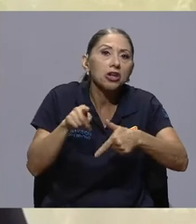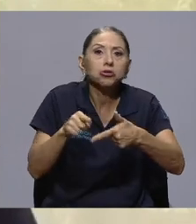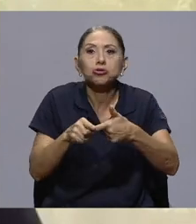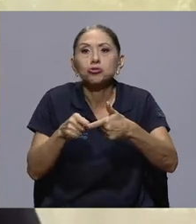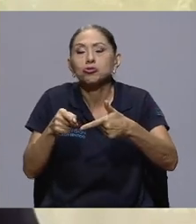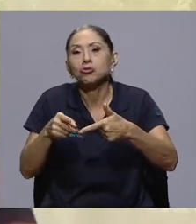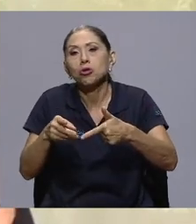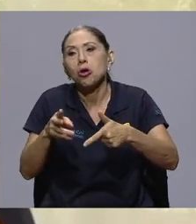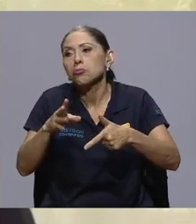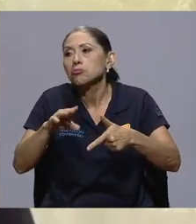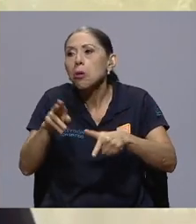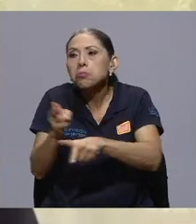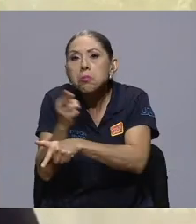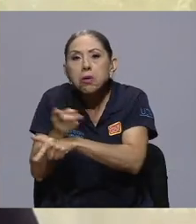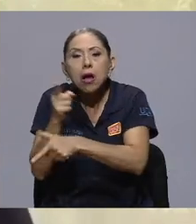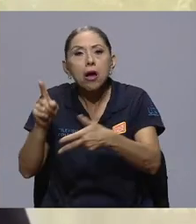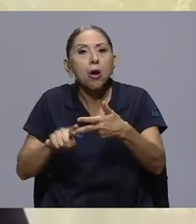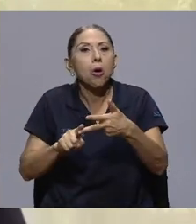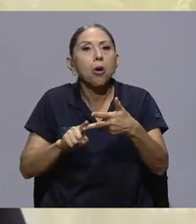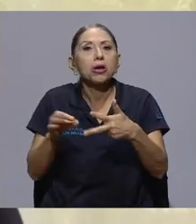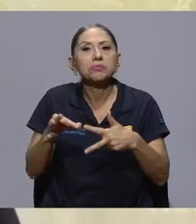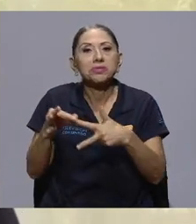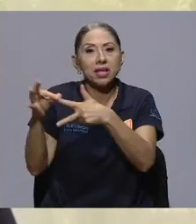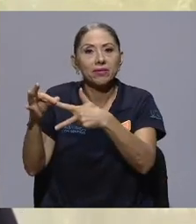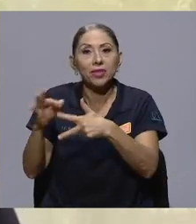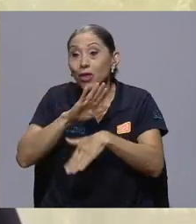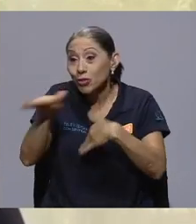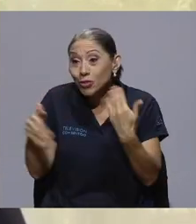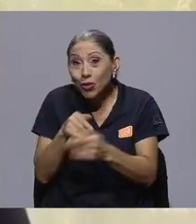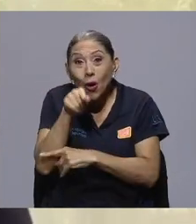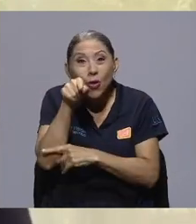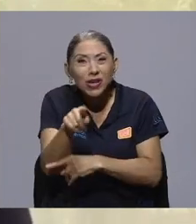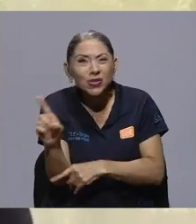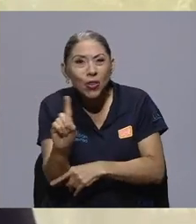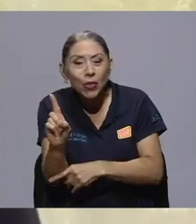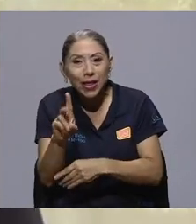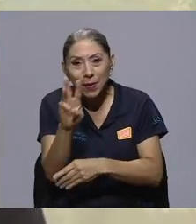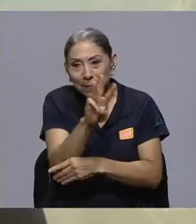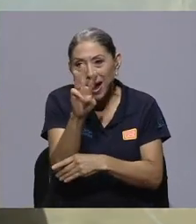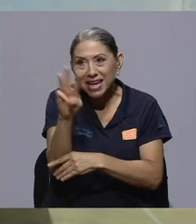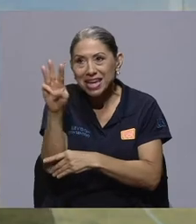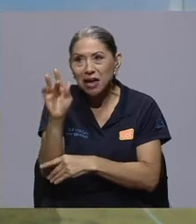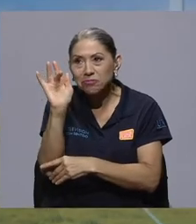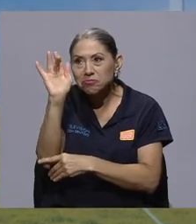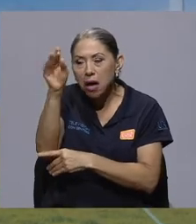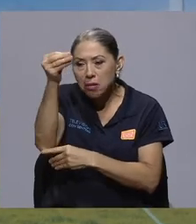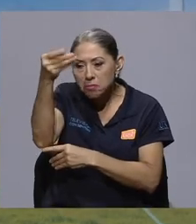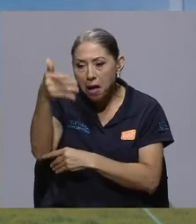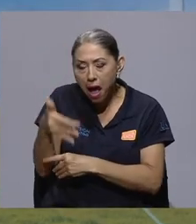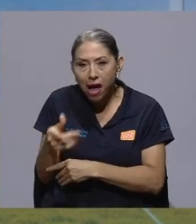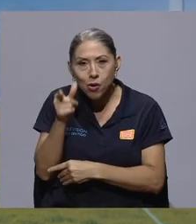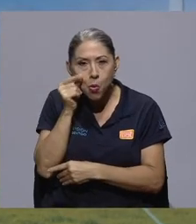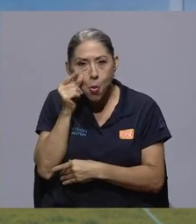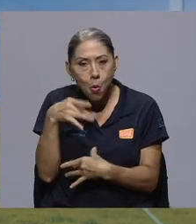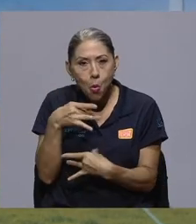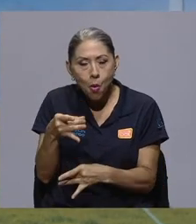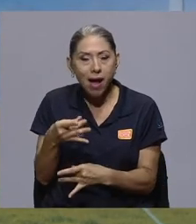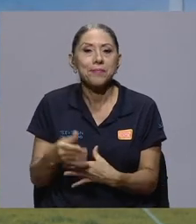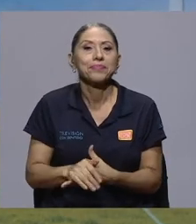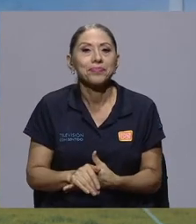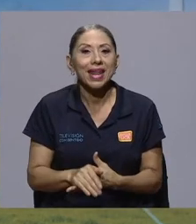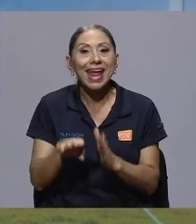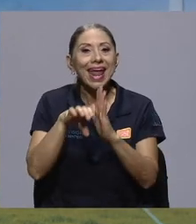base de datos, todo está en la página, nada más es un poquito de tiempo y curiosidad para poder hacerlo, entonces el ejemplo más